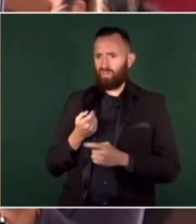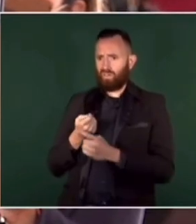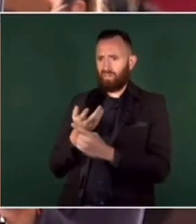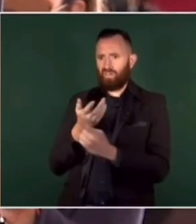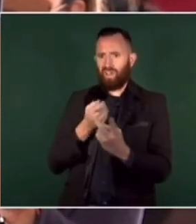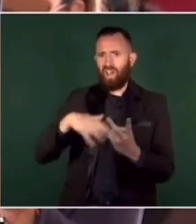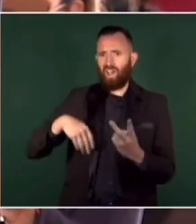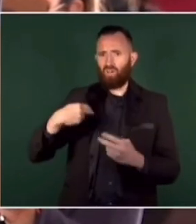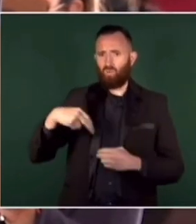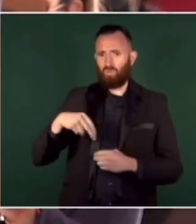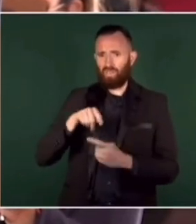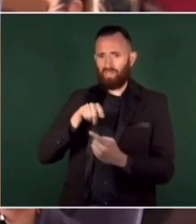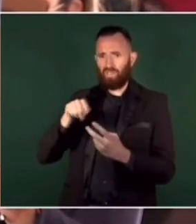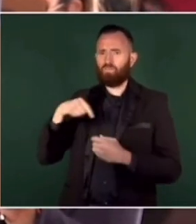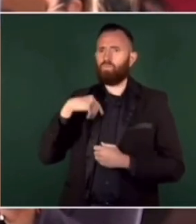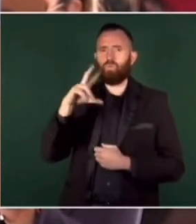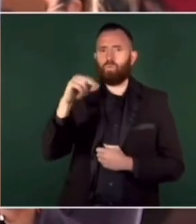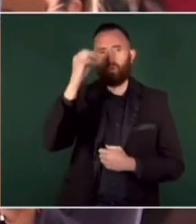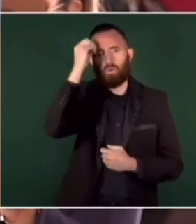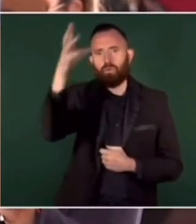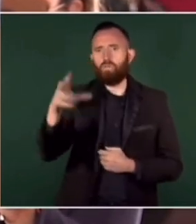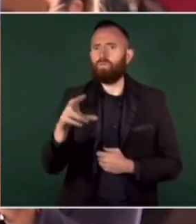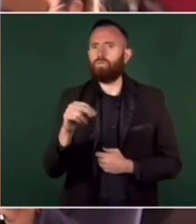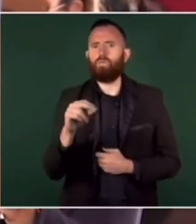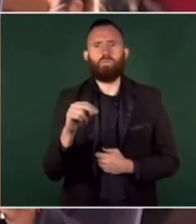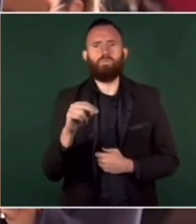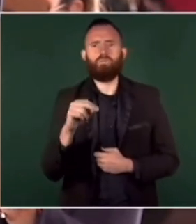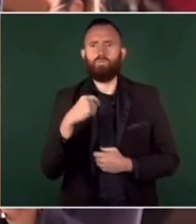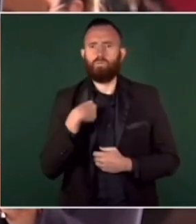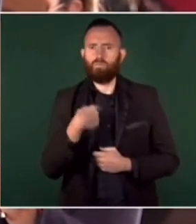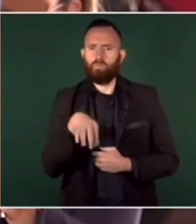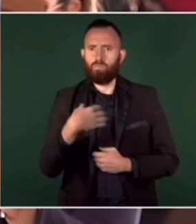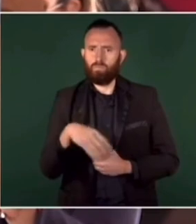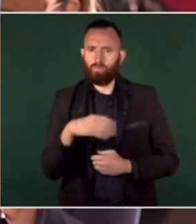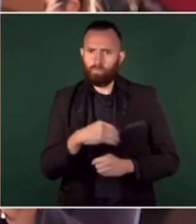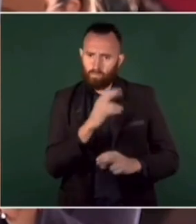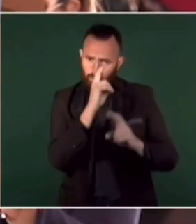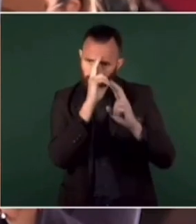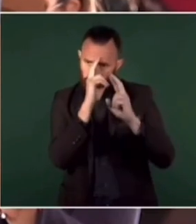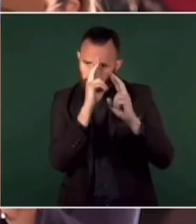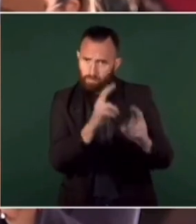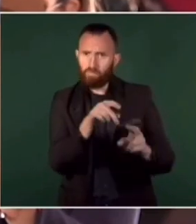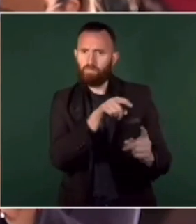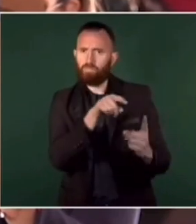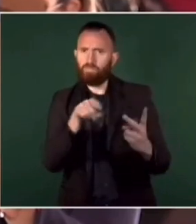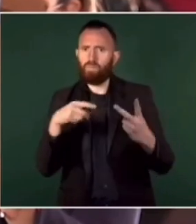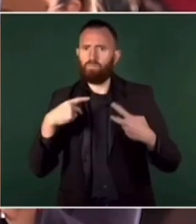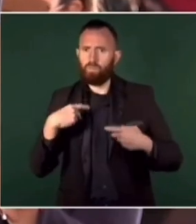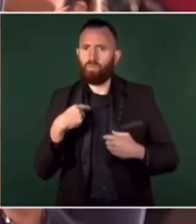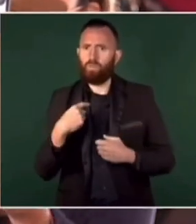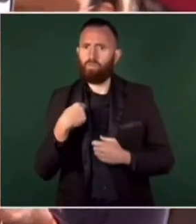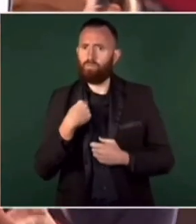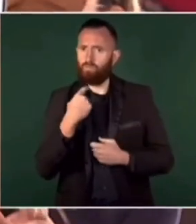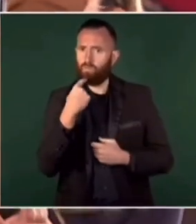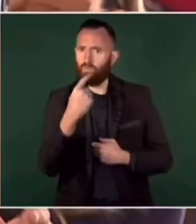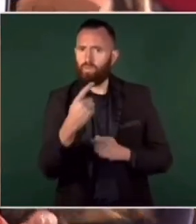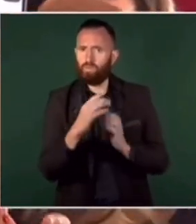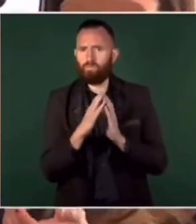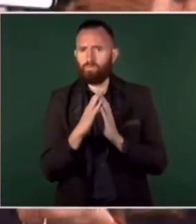presentes, a manera de homenaje, les pedimos unirse con un solo presente. José Luis Gamboa,